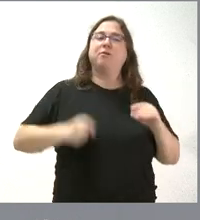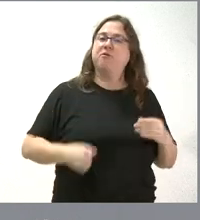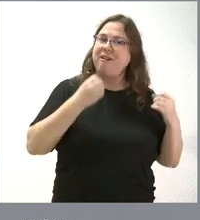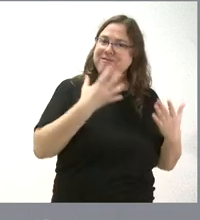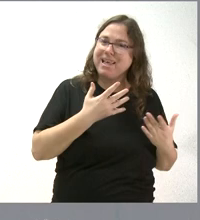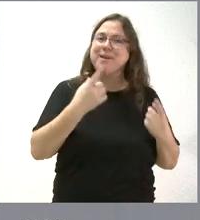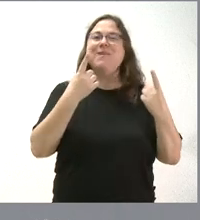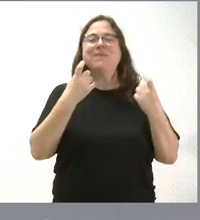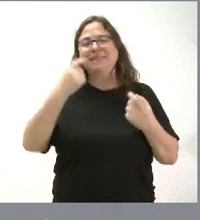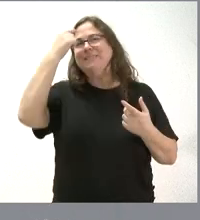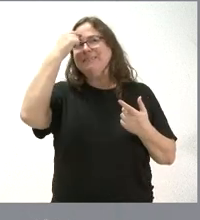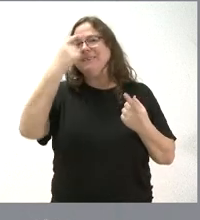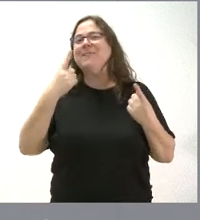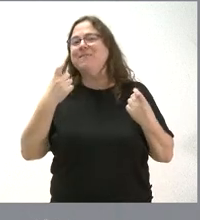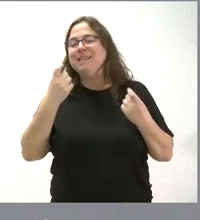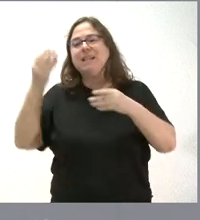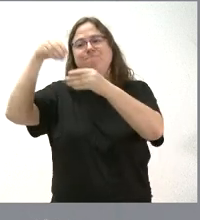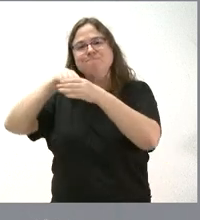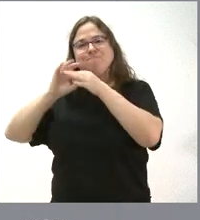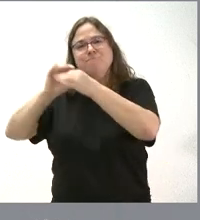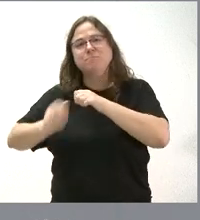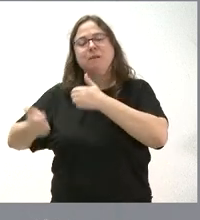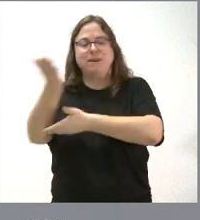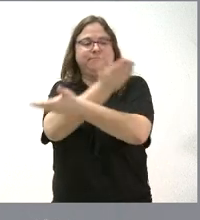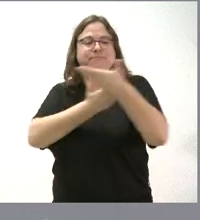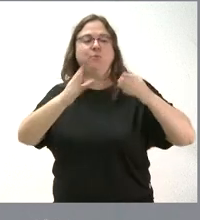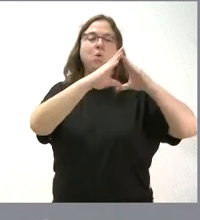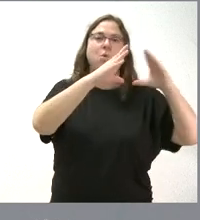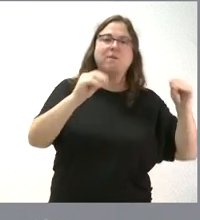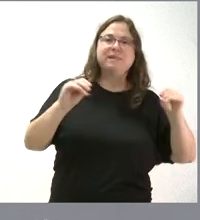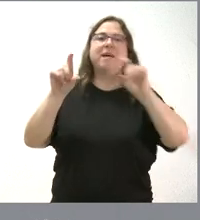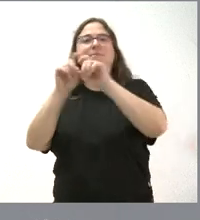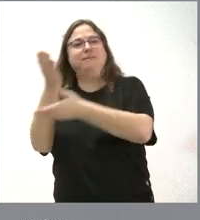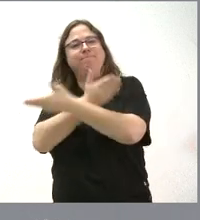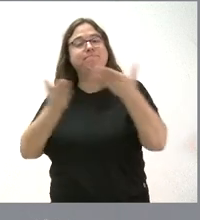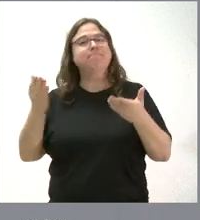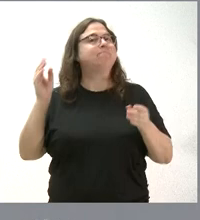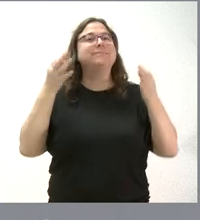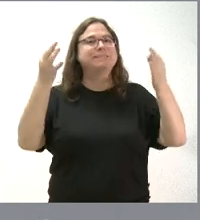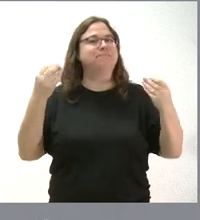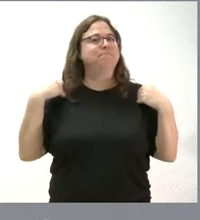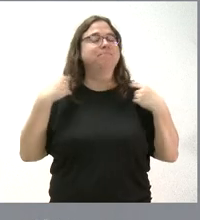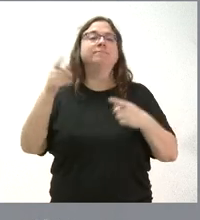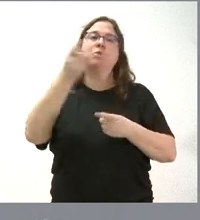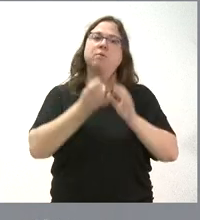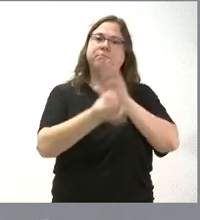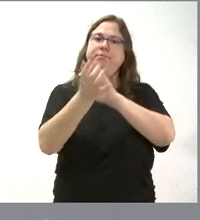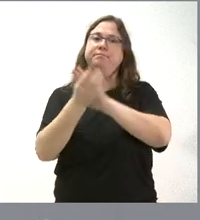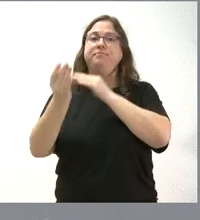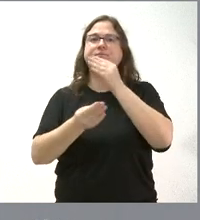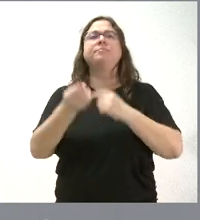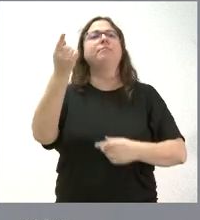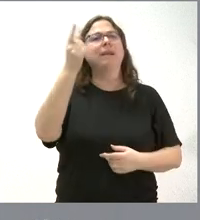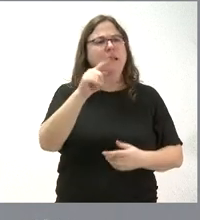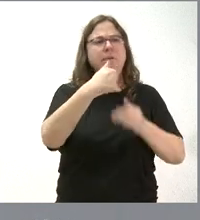bien, pero que echan en falta también una mayor vinculación entre la universidad, la formación profesional y las empresas. Esto es lo que hacemos aquí con estas iniciativas. También hay más